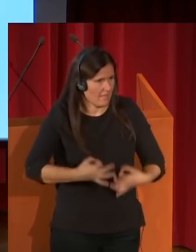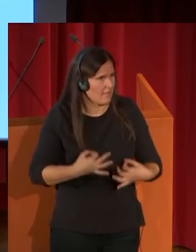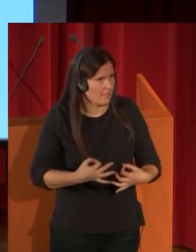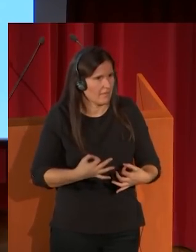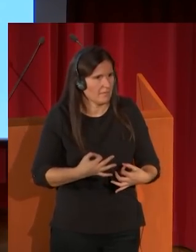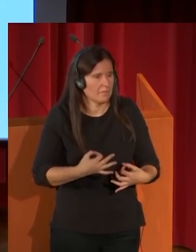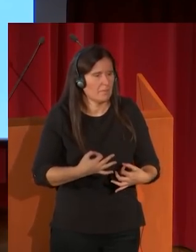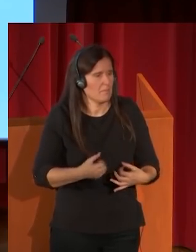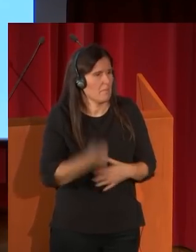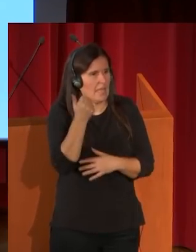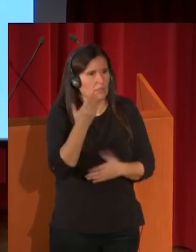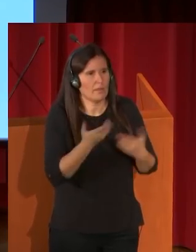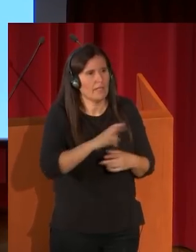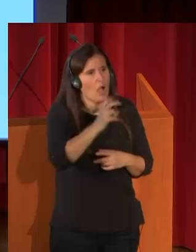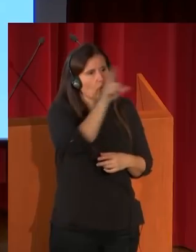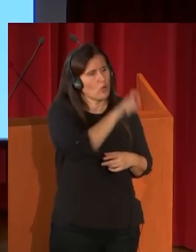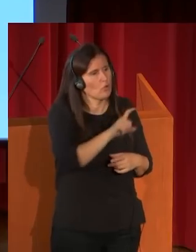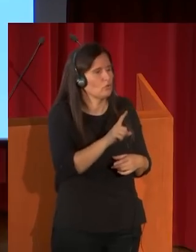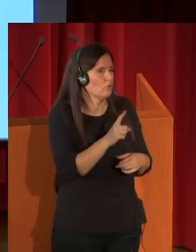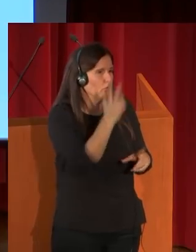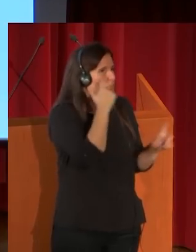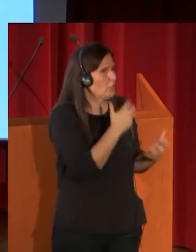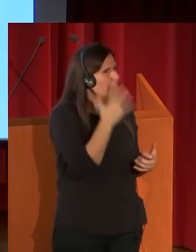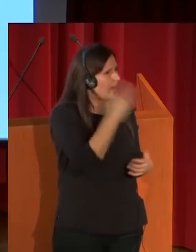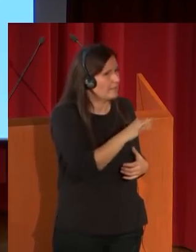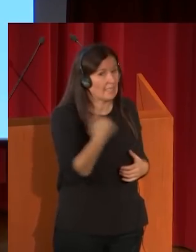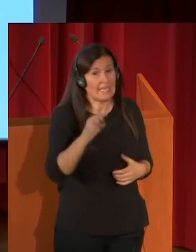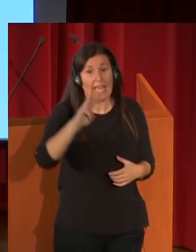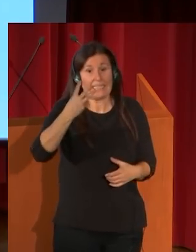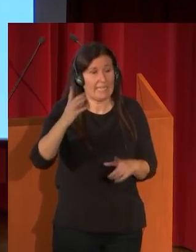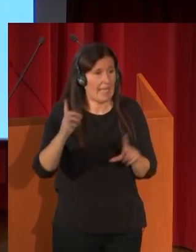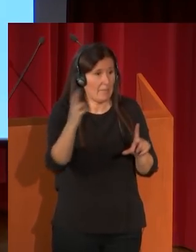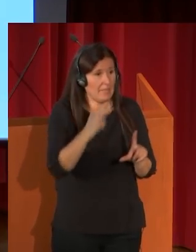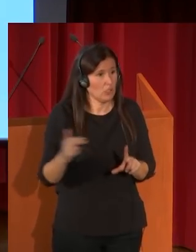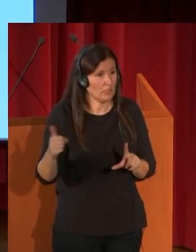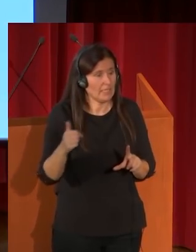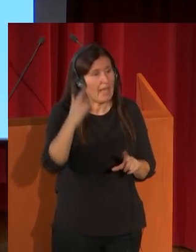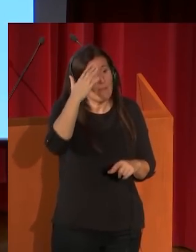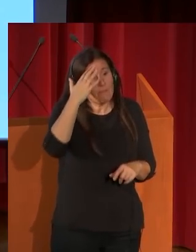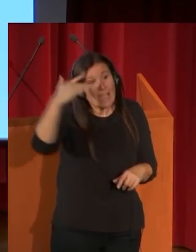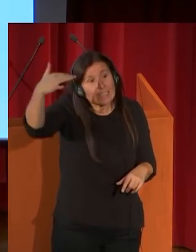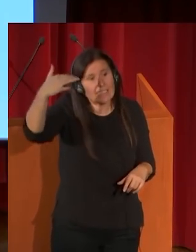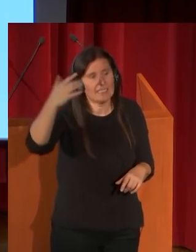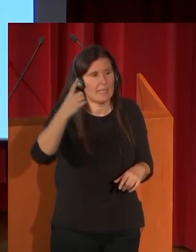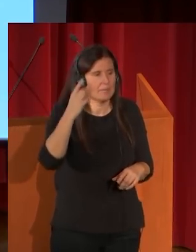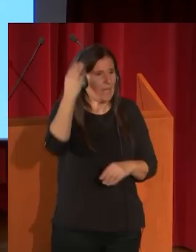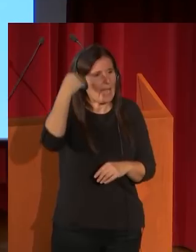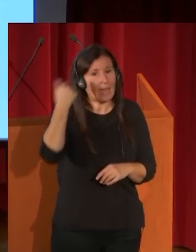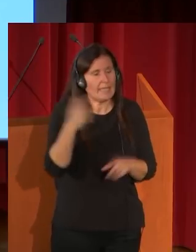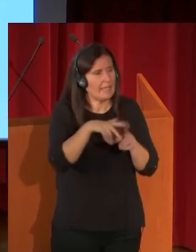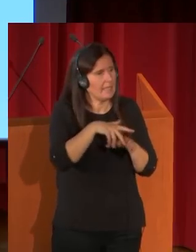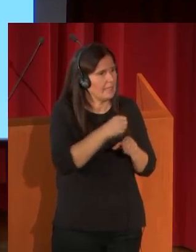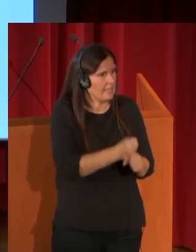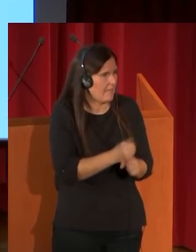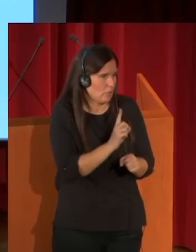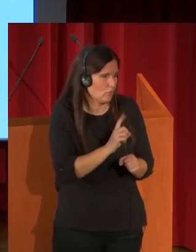las de otros orientalistas franceses. Esta es la tercera de las versiones de esta fantasía árabe, aquí no con caballos, sino con